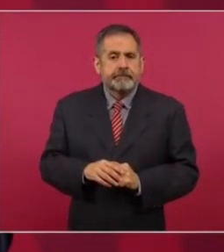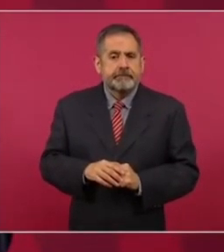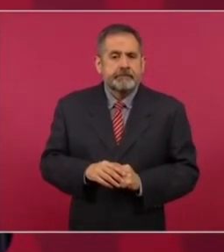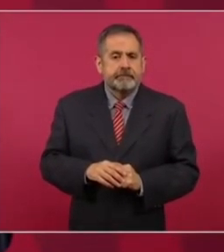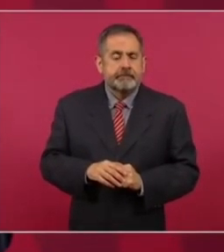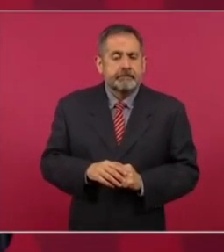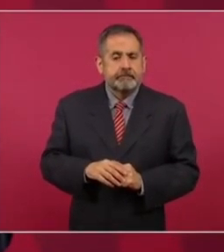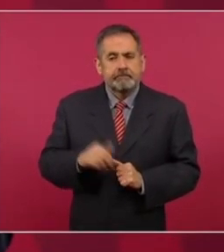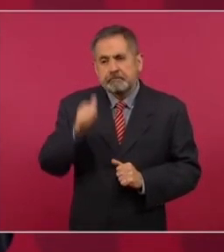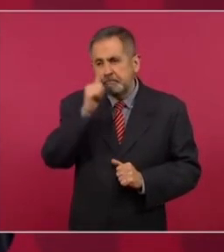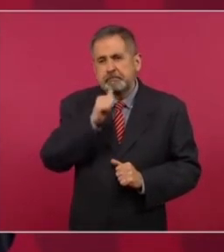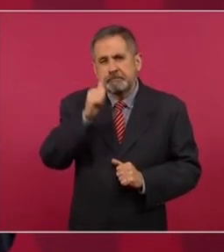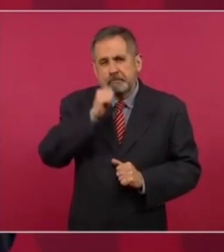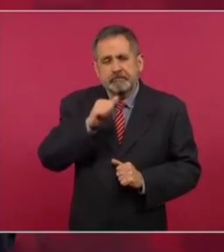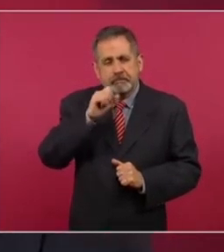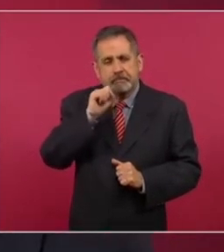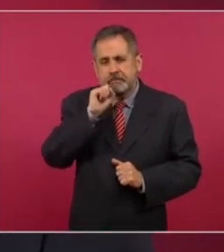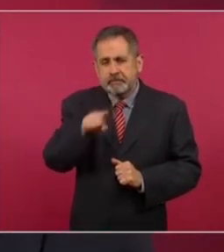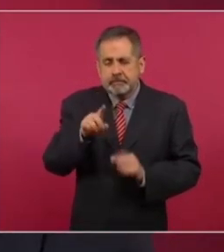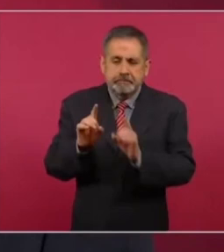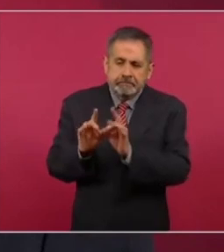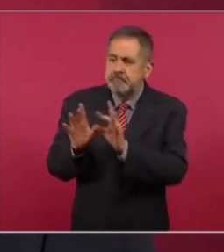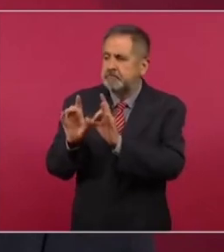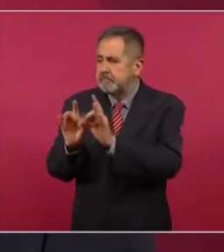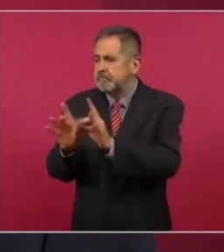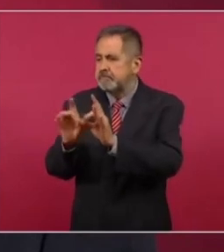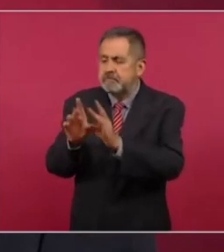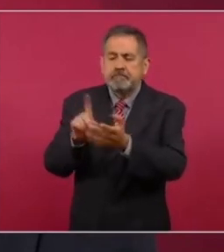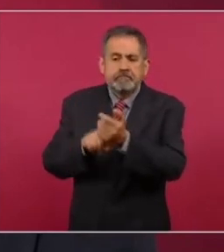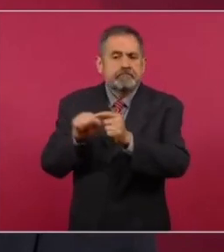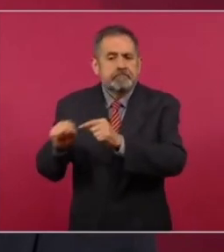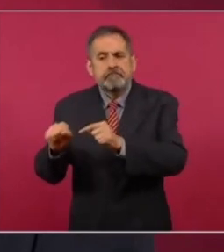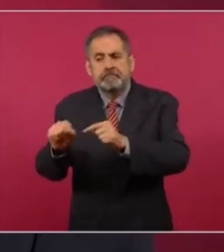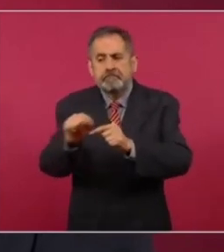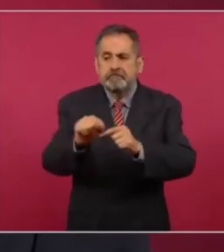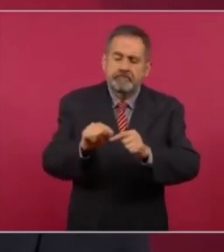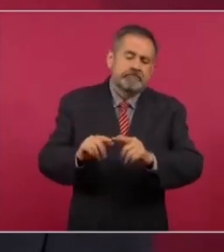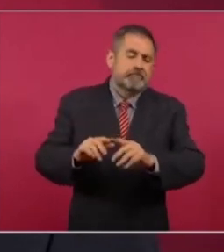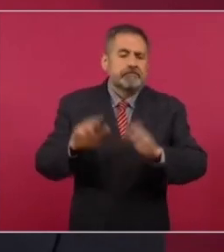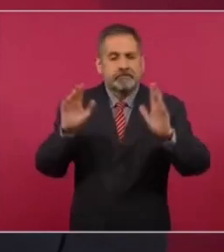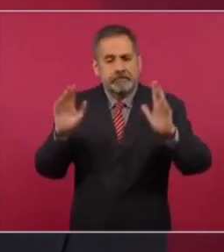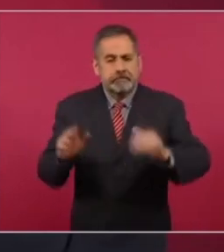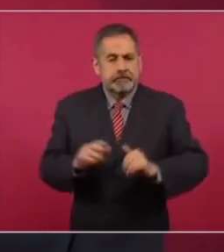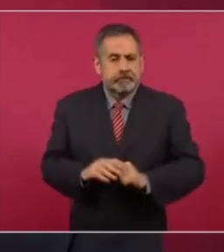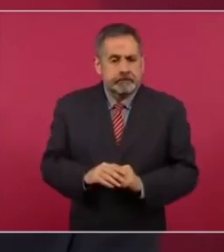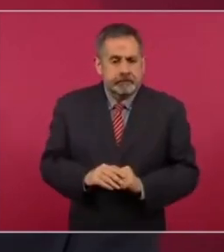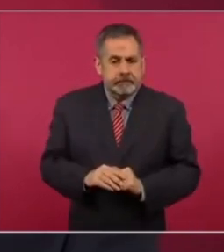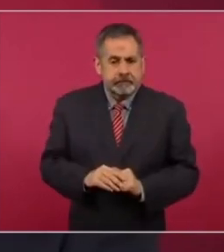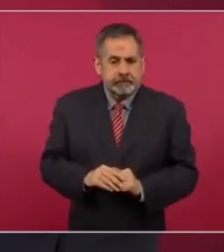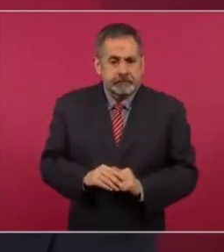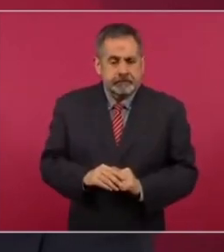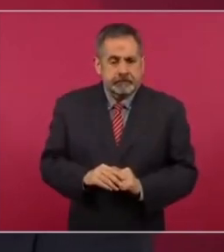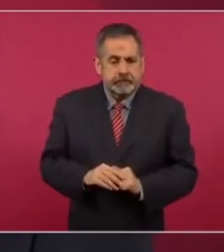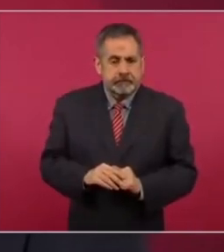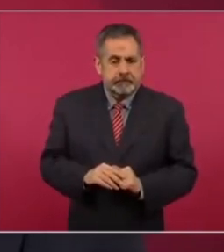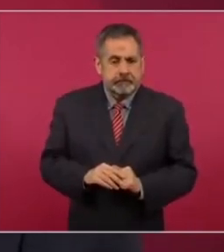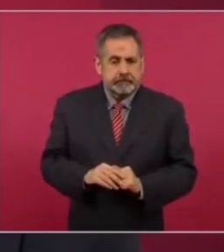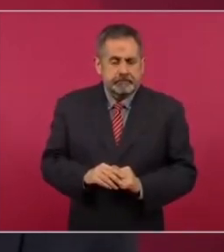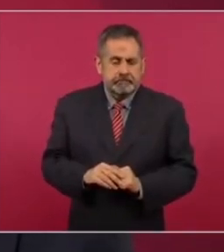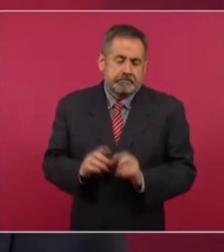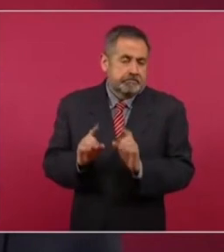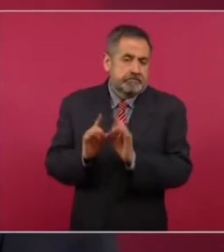estas situaciones que pues se